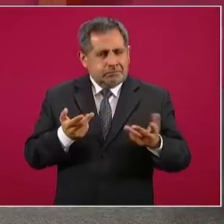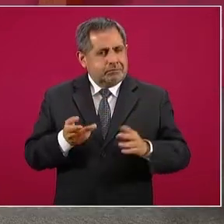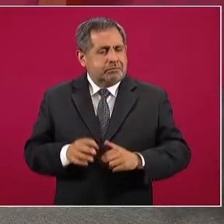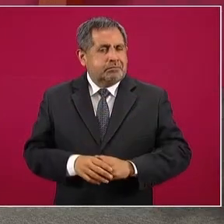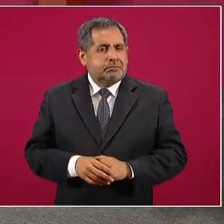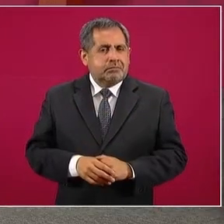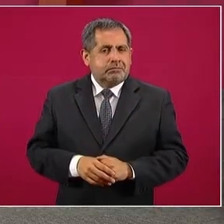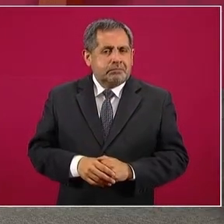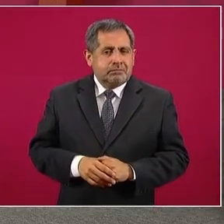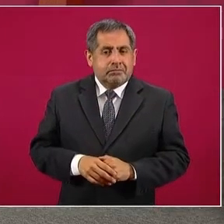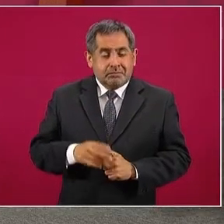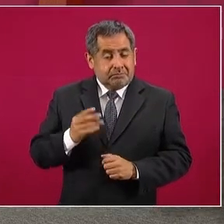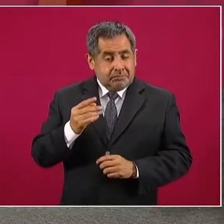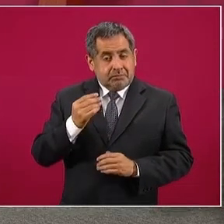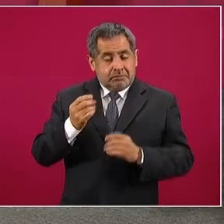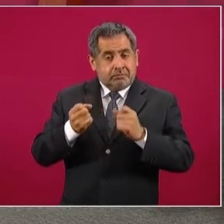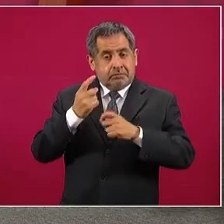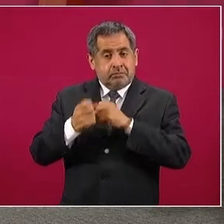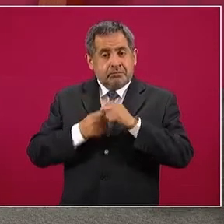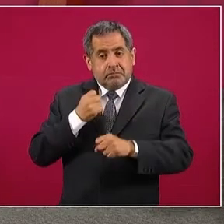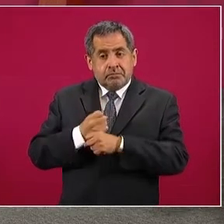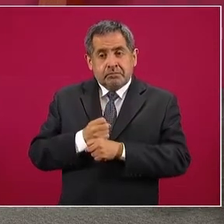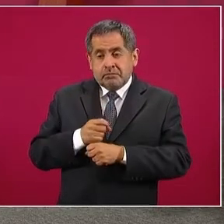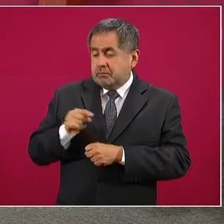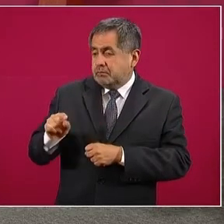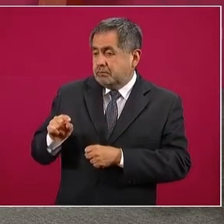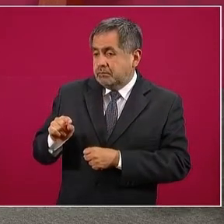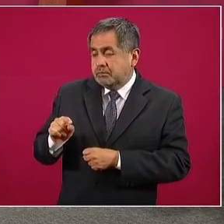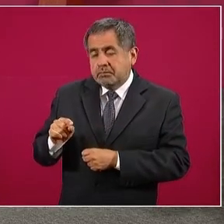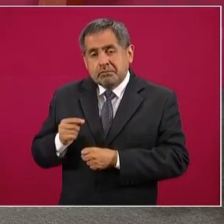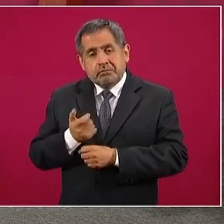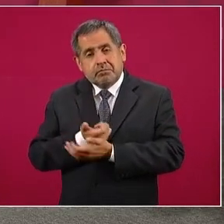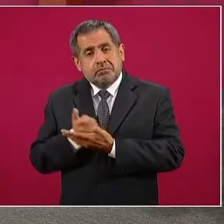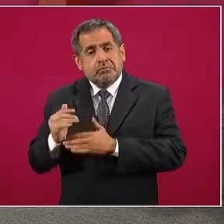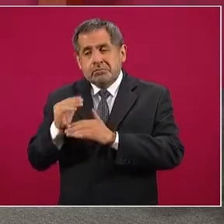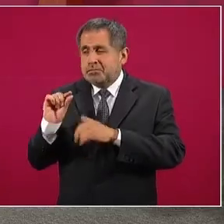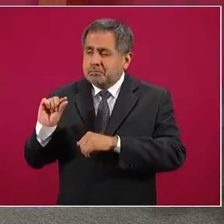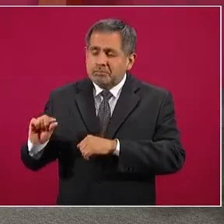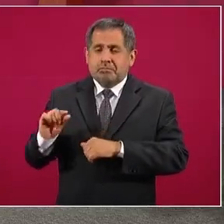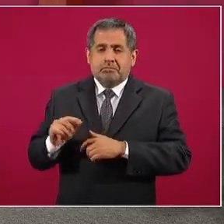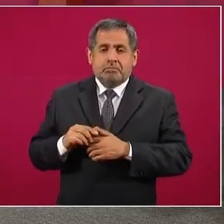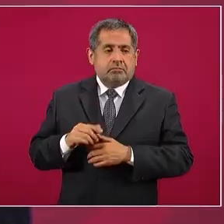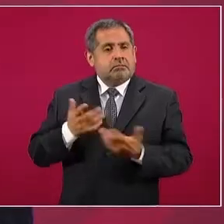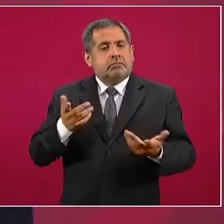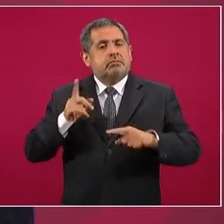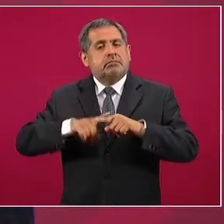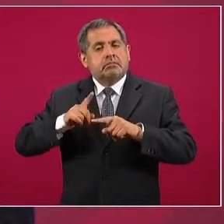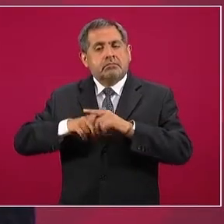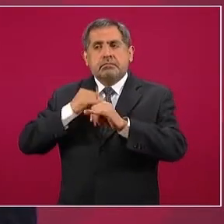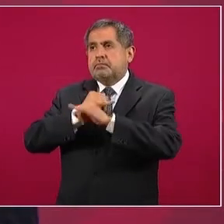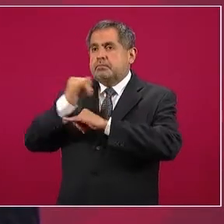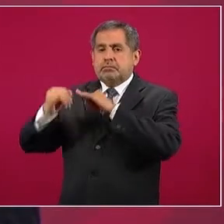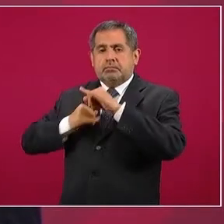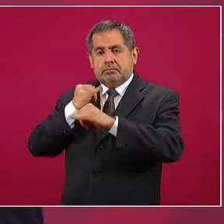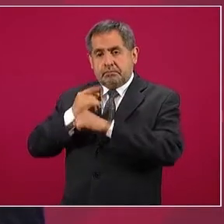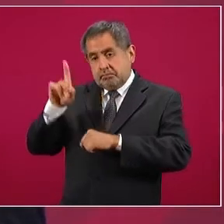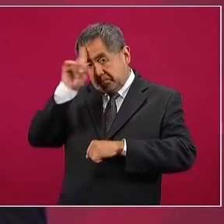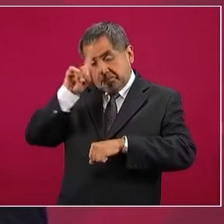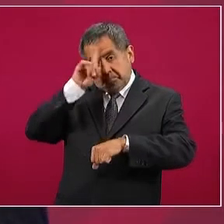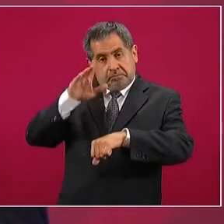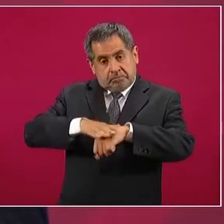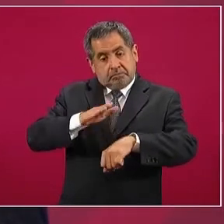Hubieron años que hicieron eso y eran las recomendaciones de los organismos financieros